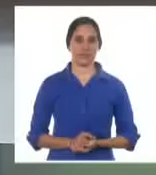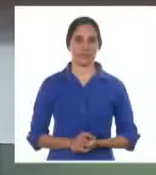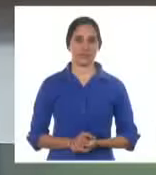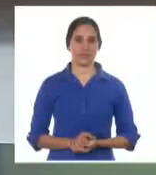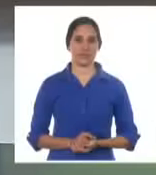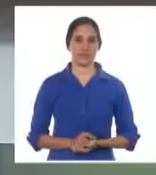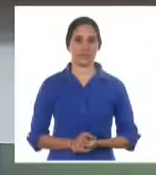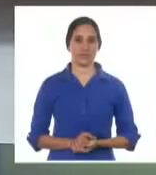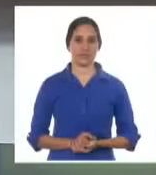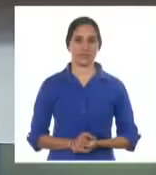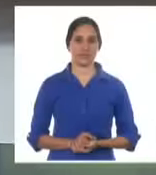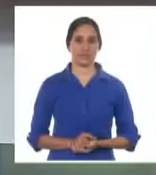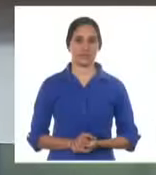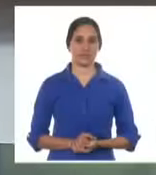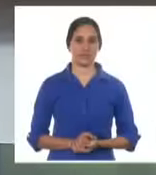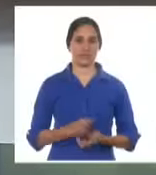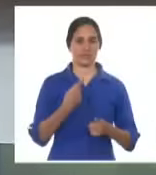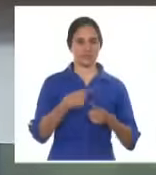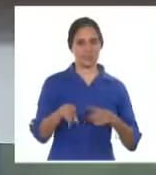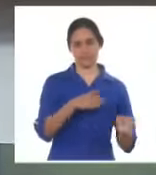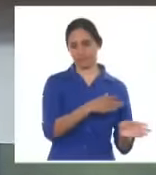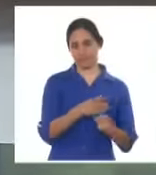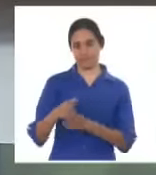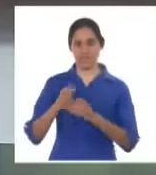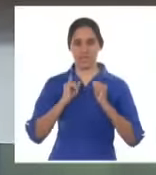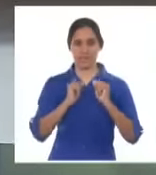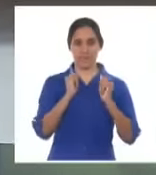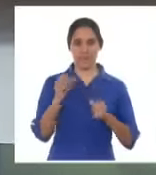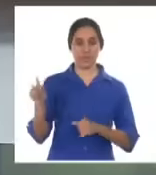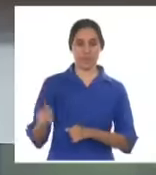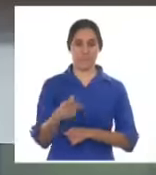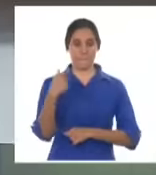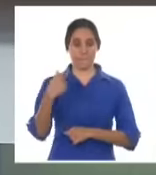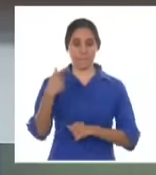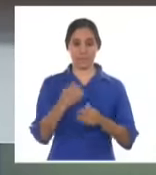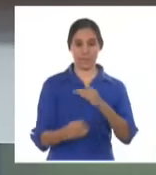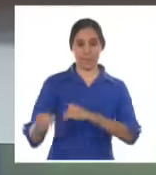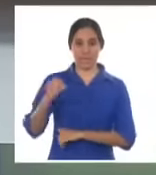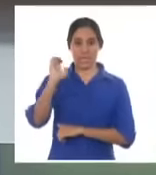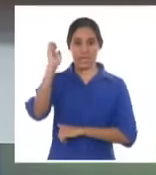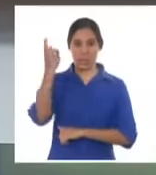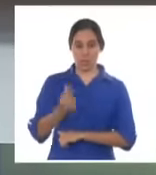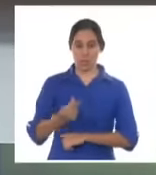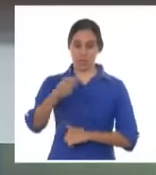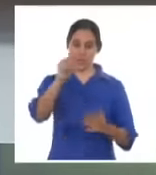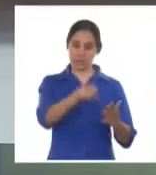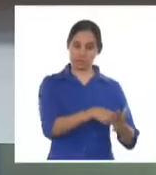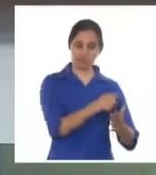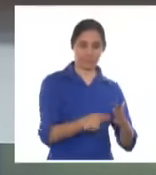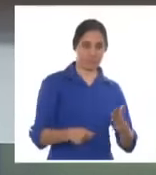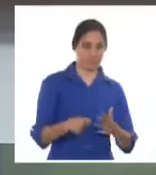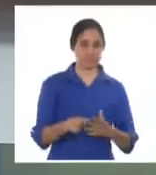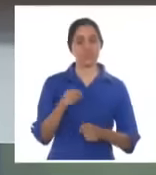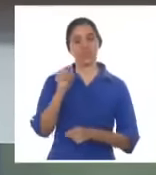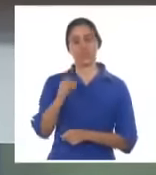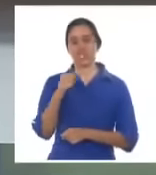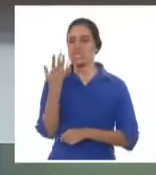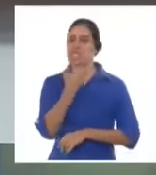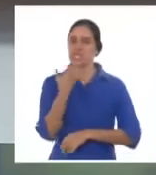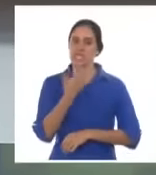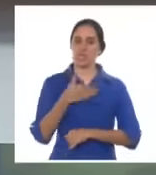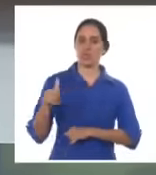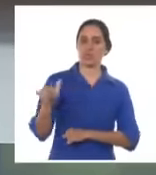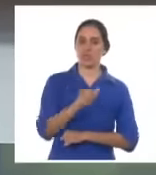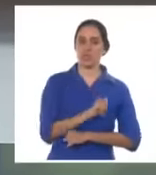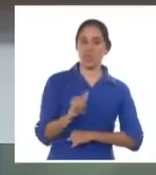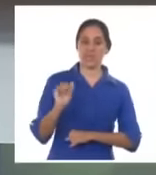Y a continuación ofrecemos la información de la Vice Ministra Primera de Economía y Planificación, Mildred Granadillo de la Torre, quien también es la